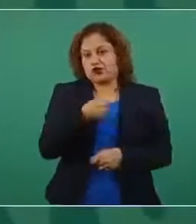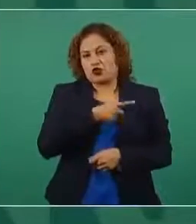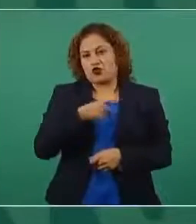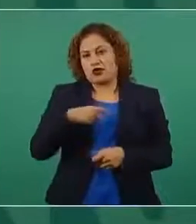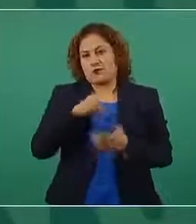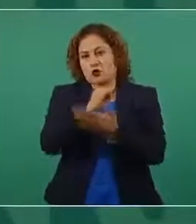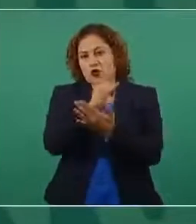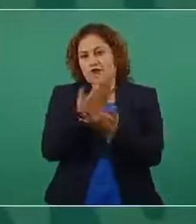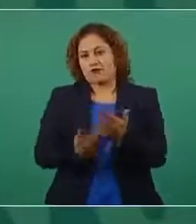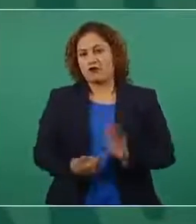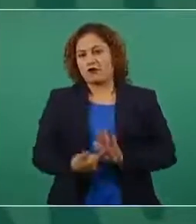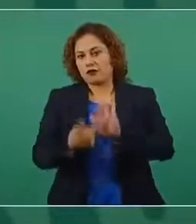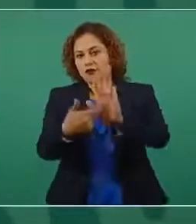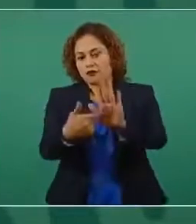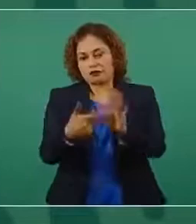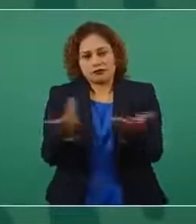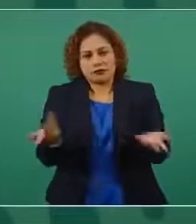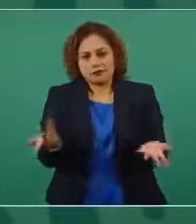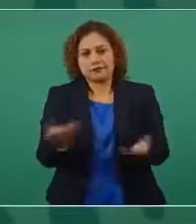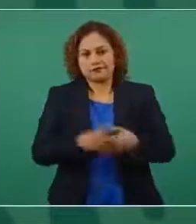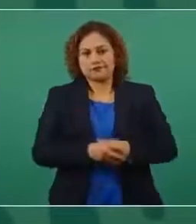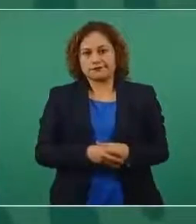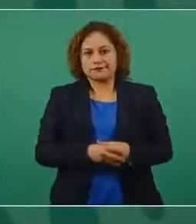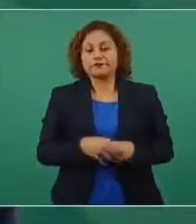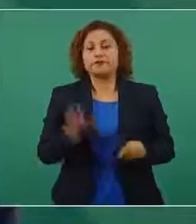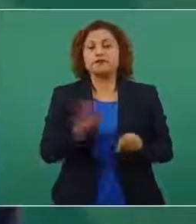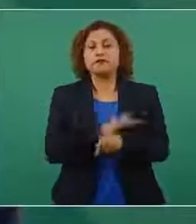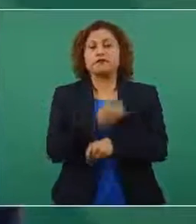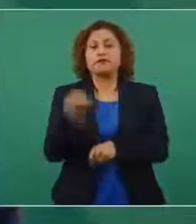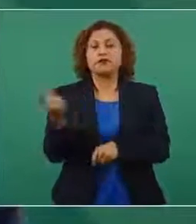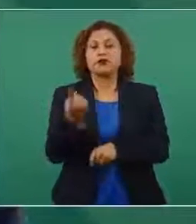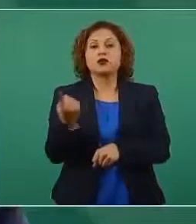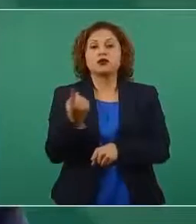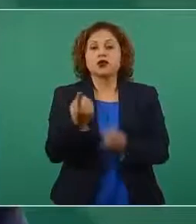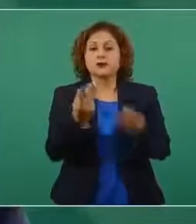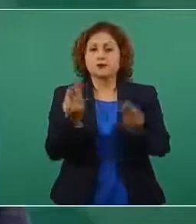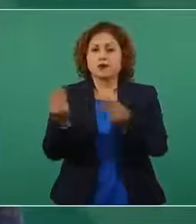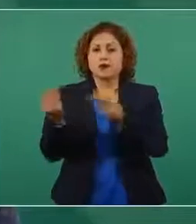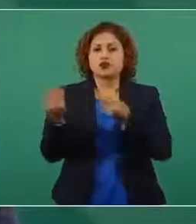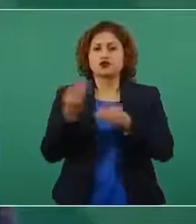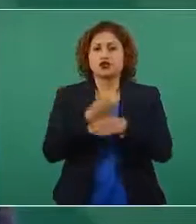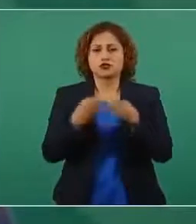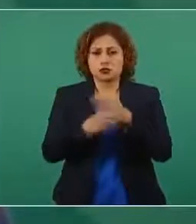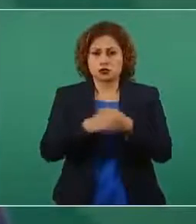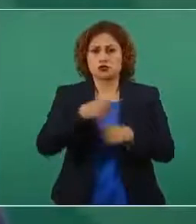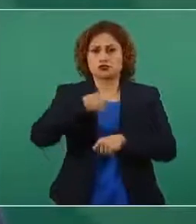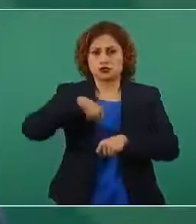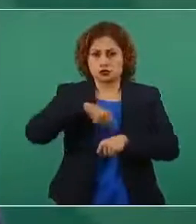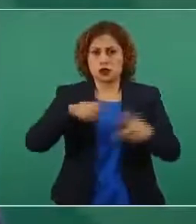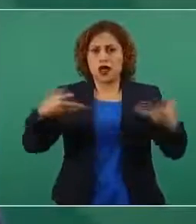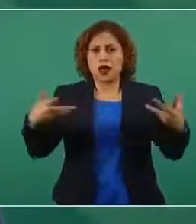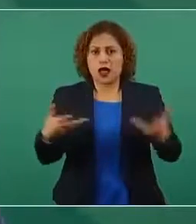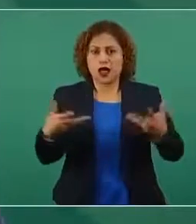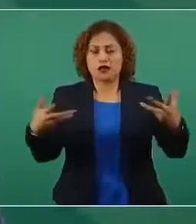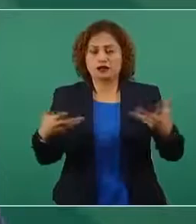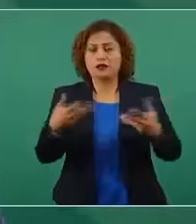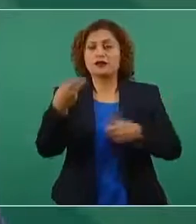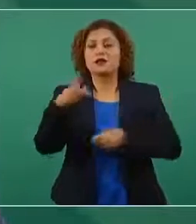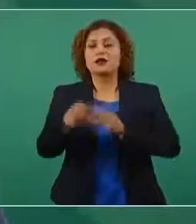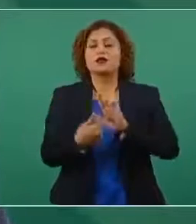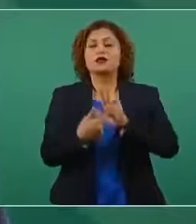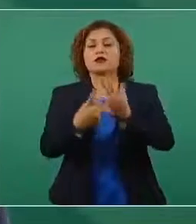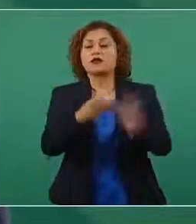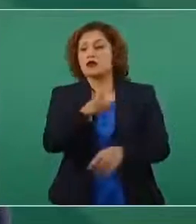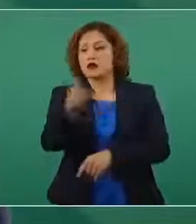hay muchas cosas que no damos a conocer porque cuando informo cada tres